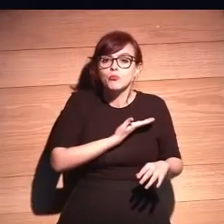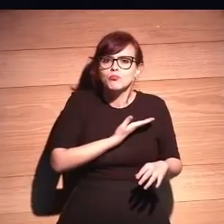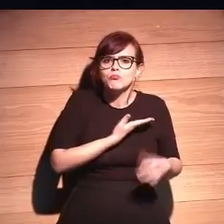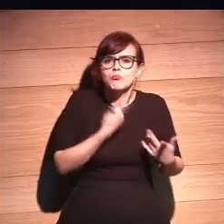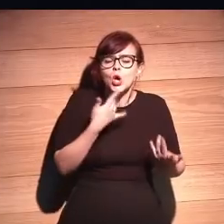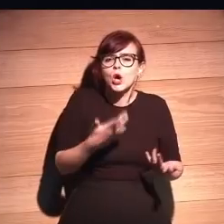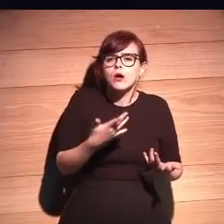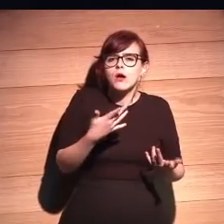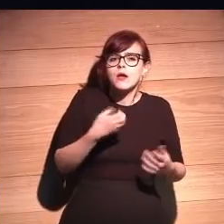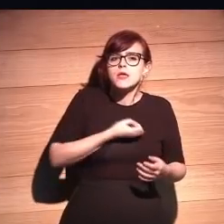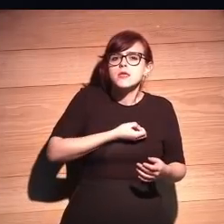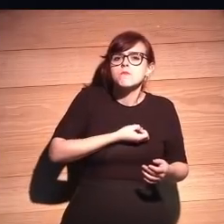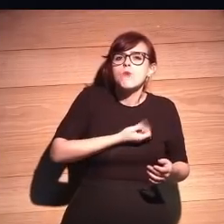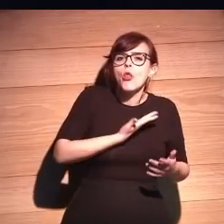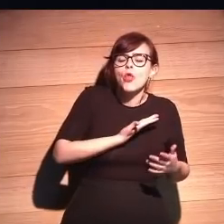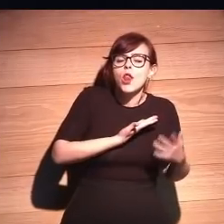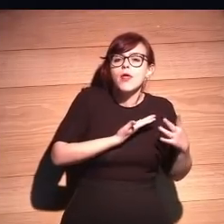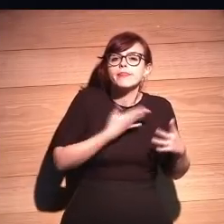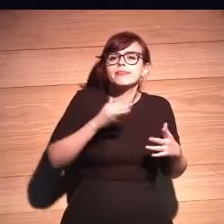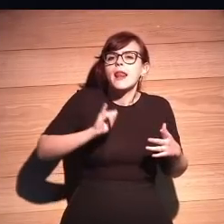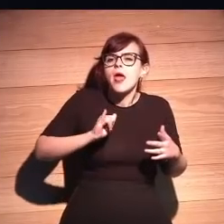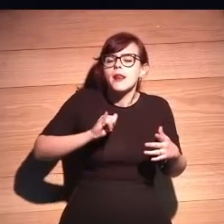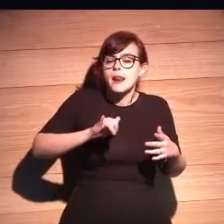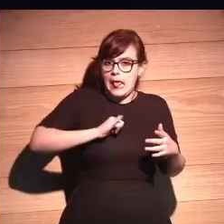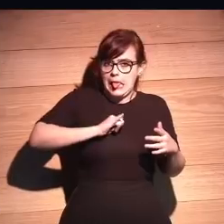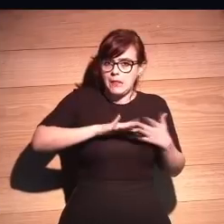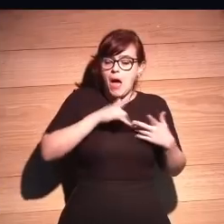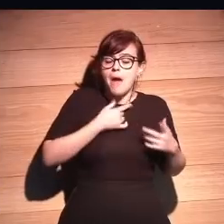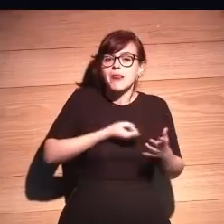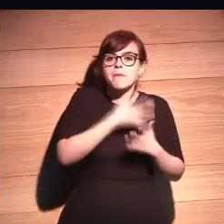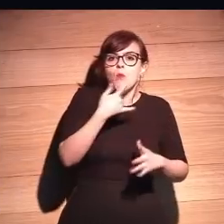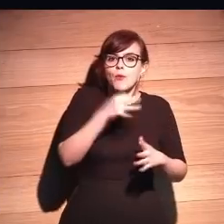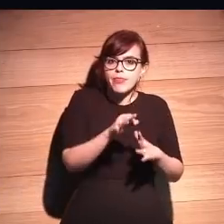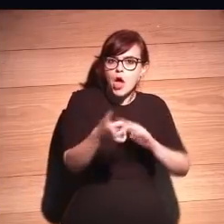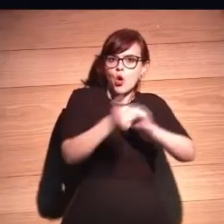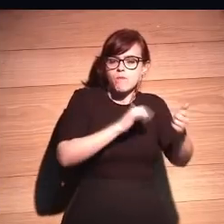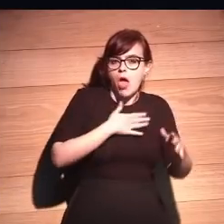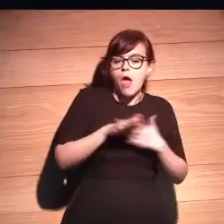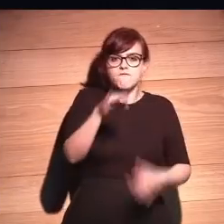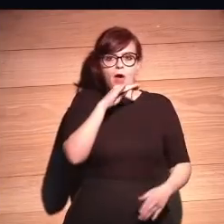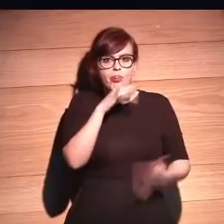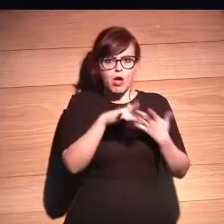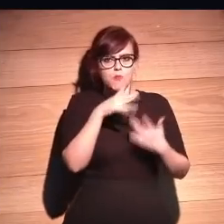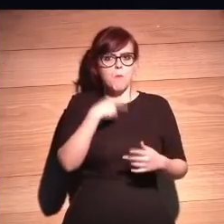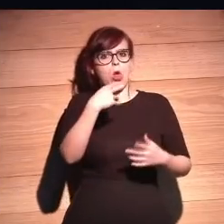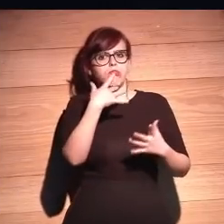¿Quién ha dicho tener? Yo he dicho simular emociones. ¿Podemos hacer que la máquina simule estar enfadada? Sí. ¿Podemos simular que esté